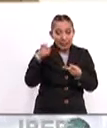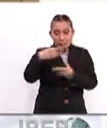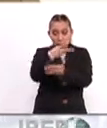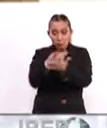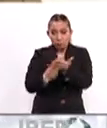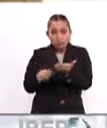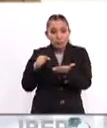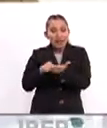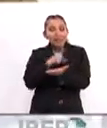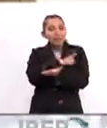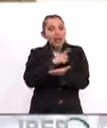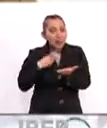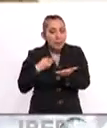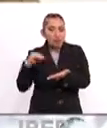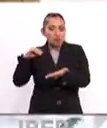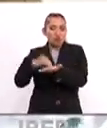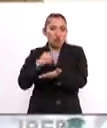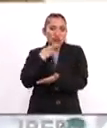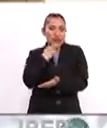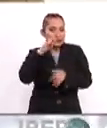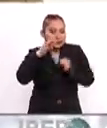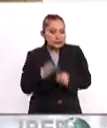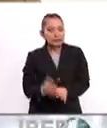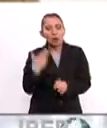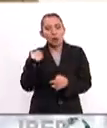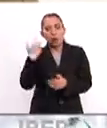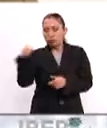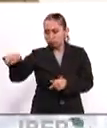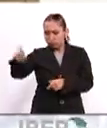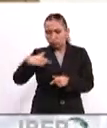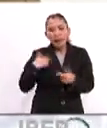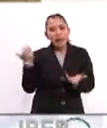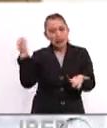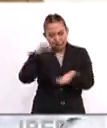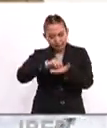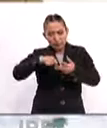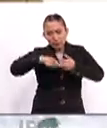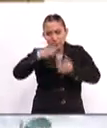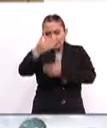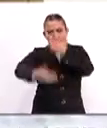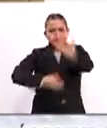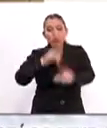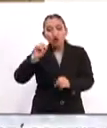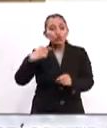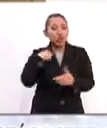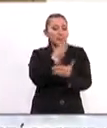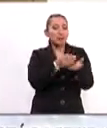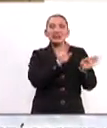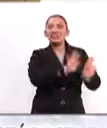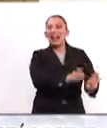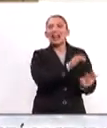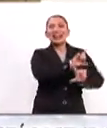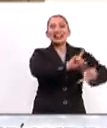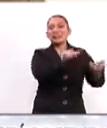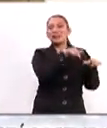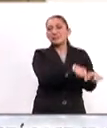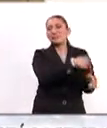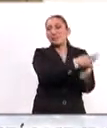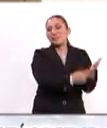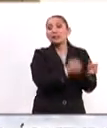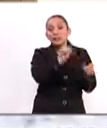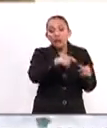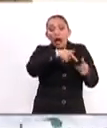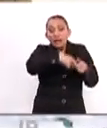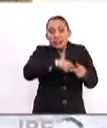esos planes deben implementarse, debe existir la voluntad política para que se implementen. No es solo crear el plan y decir ya hicimos el plan,